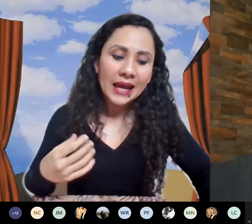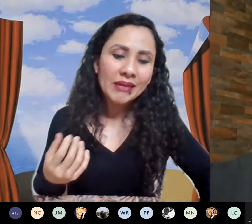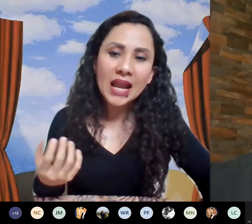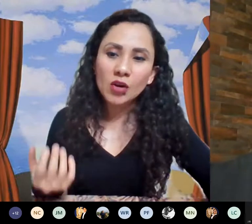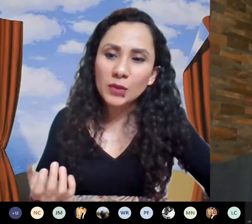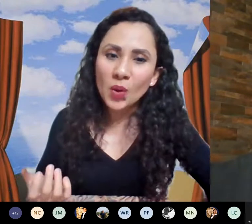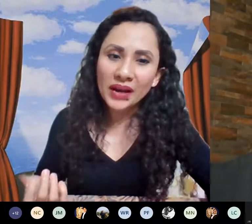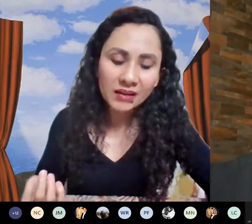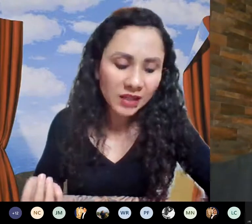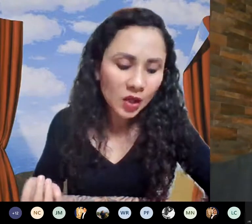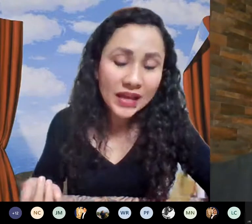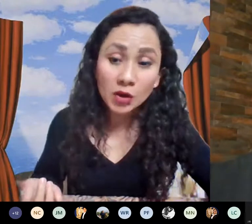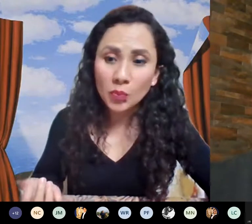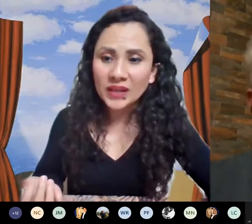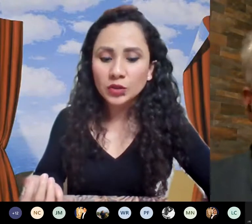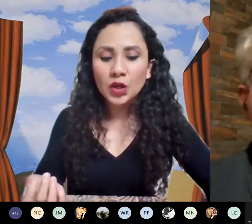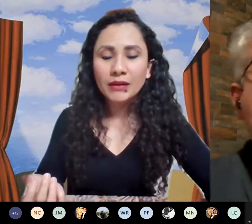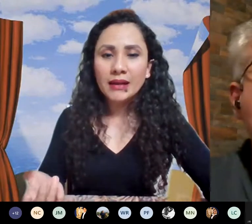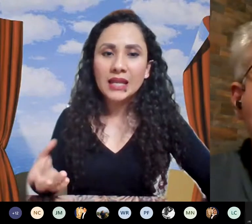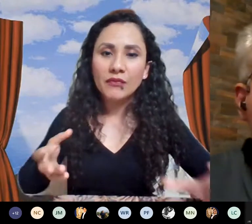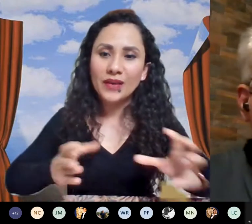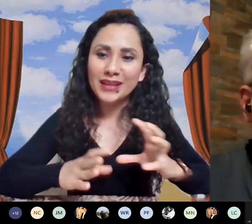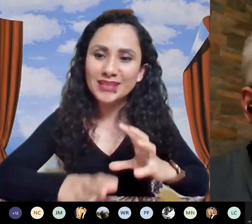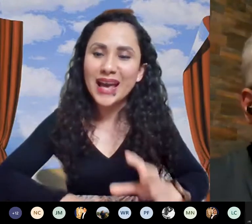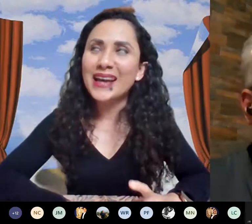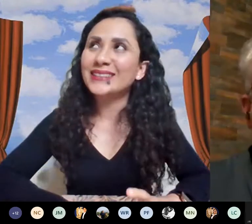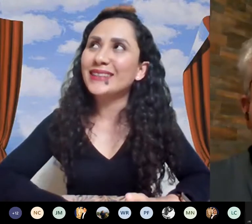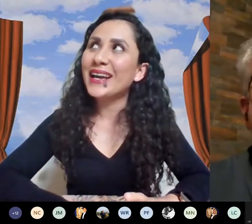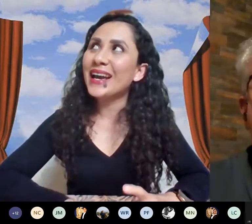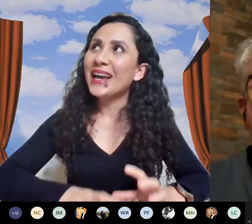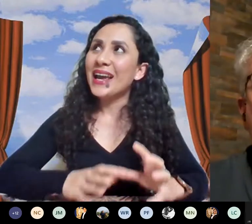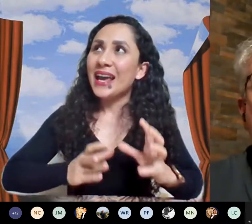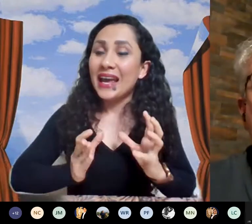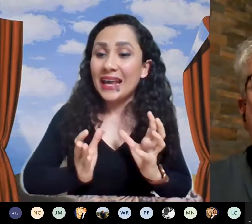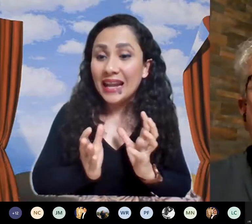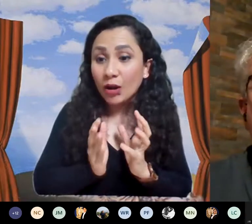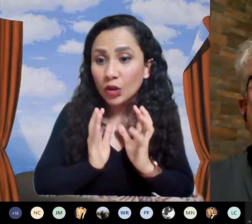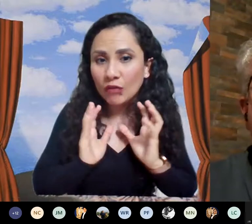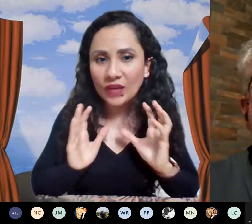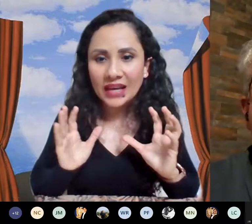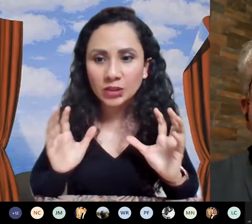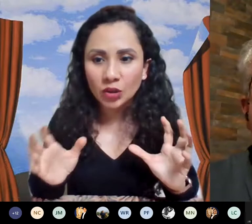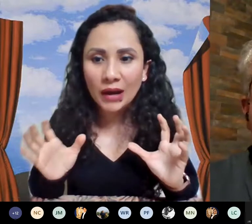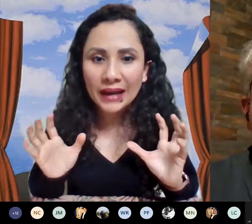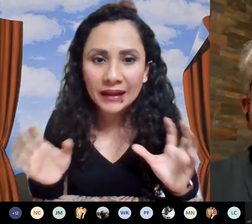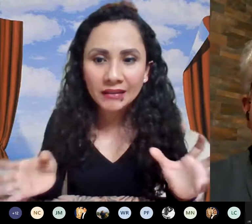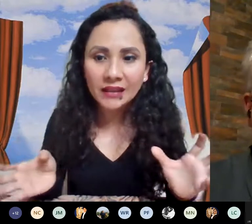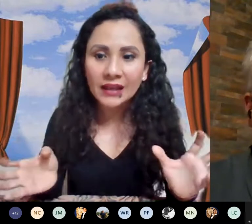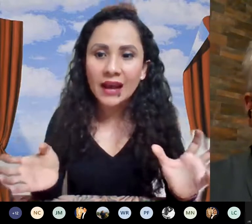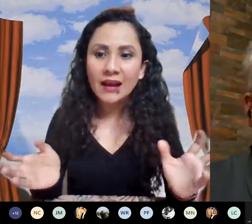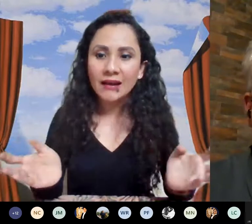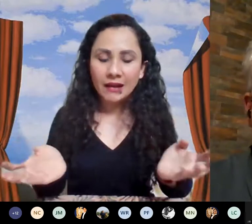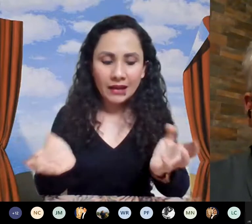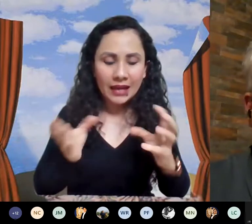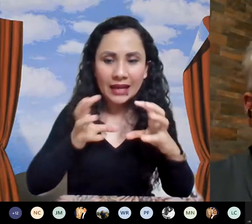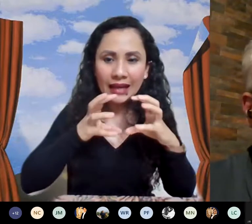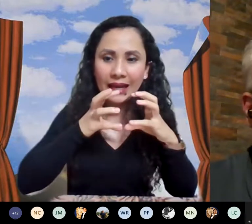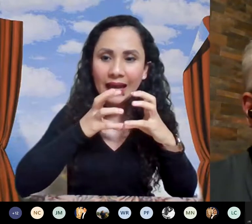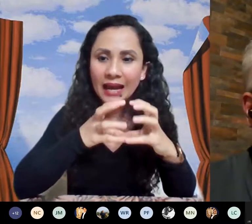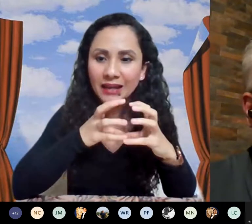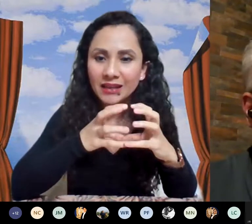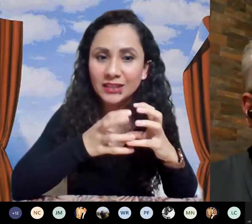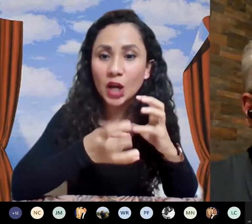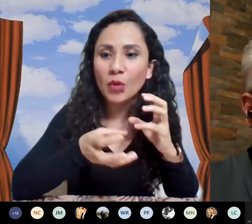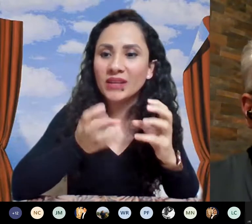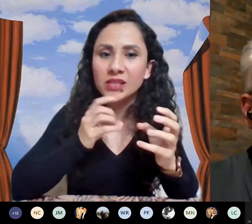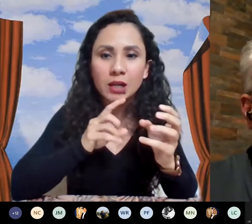en el algoritmo genético de agrupación la diferencia es que en la codificación genética el